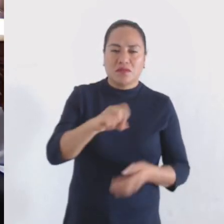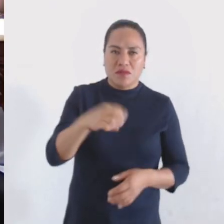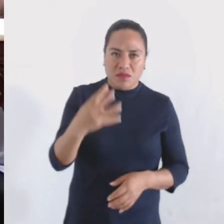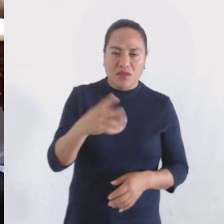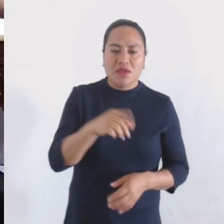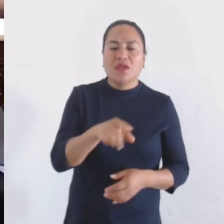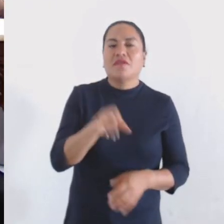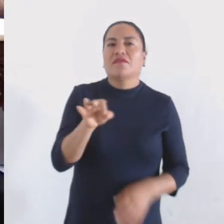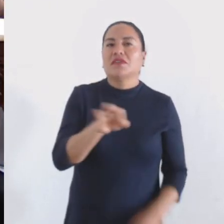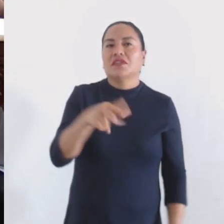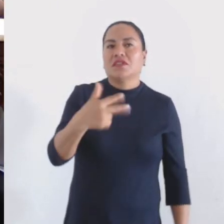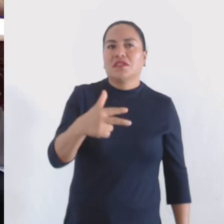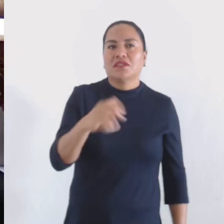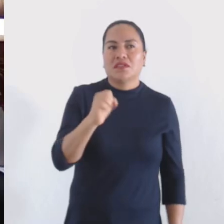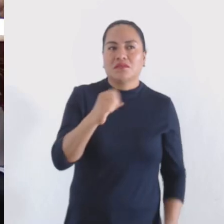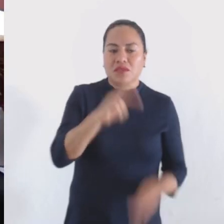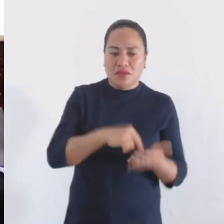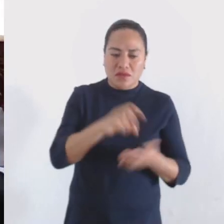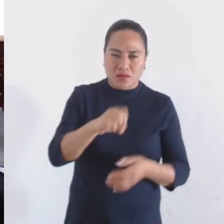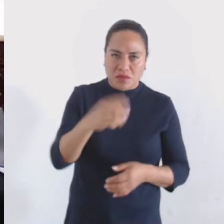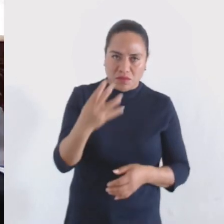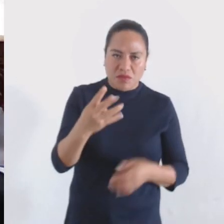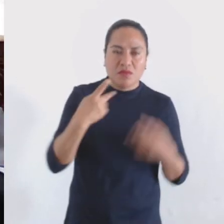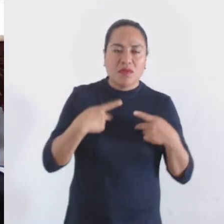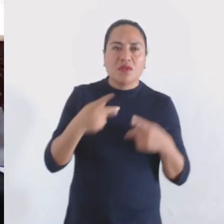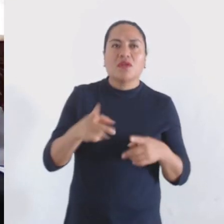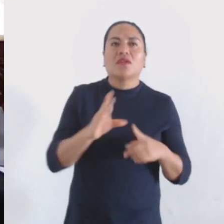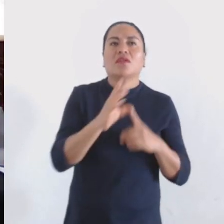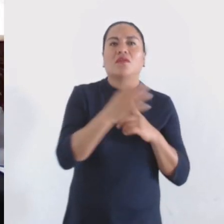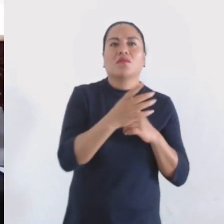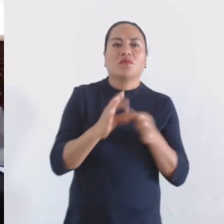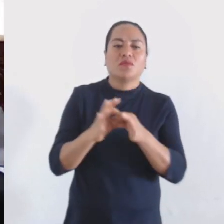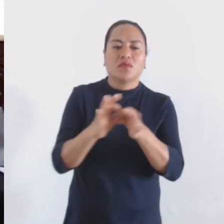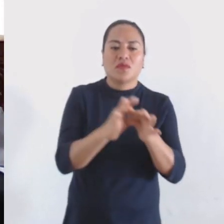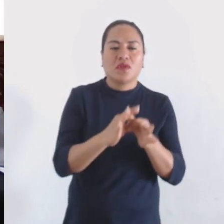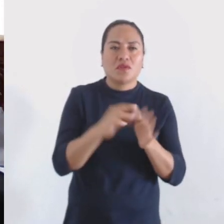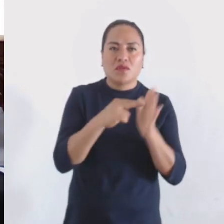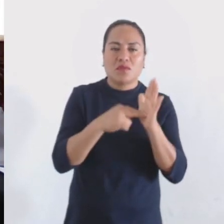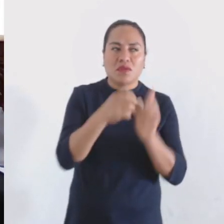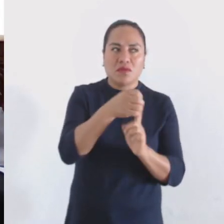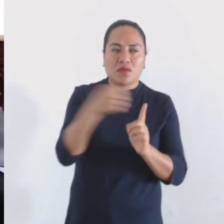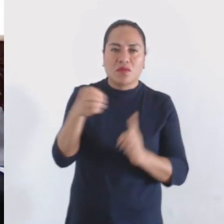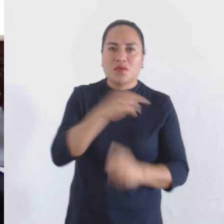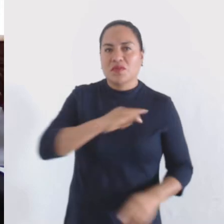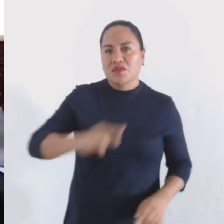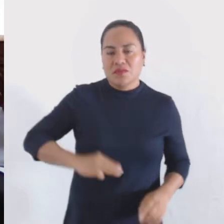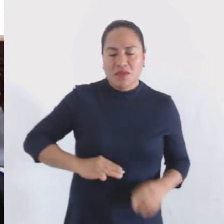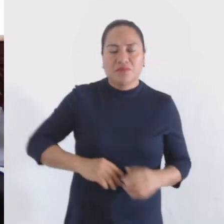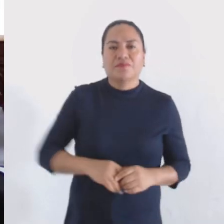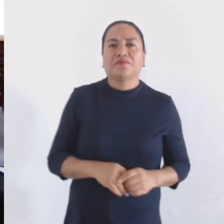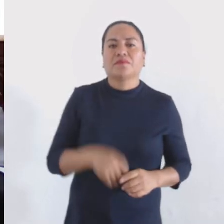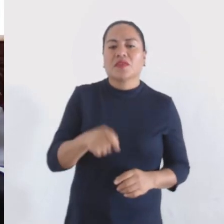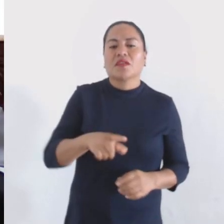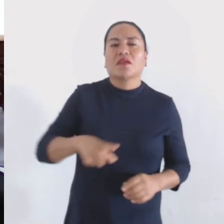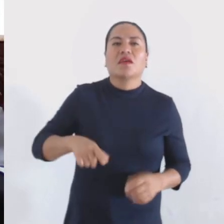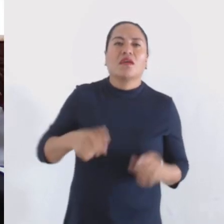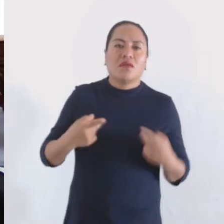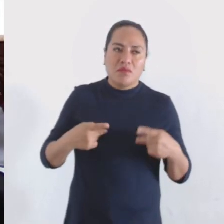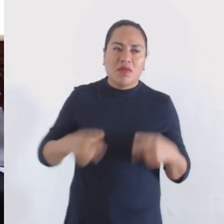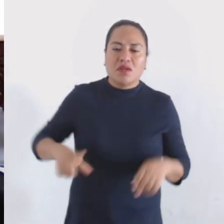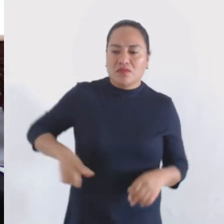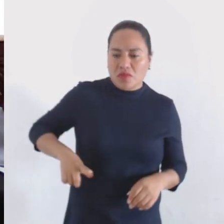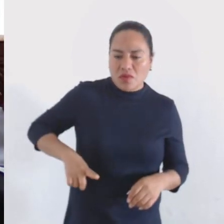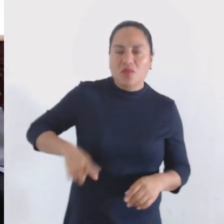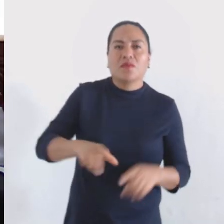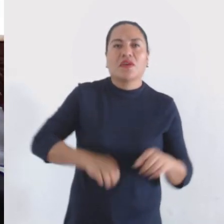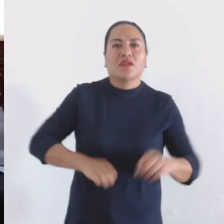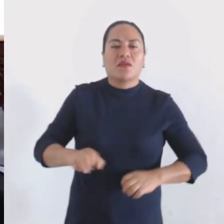fecha 13 de septiembre de 2024, emitido por las Comisiones Unidas de Normatividad y Nomenclatura Municipal, de Gobierno y Espectáculos,